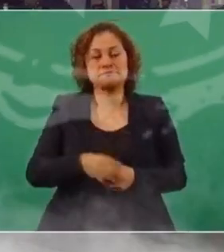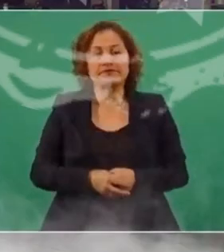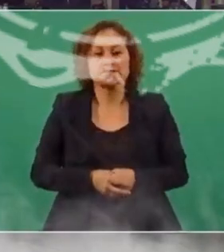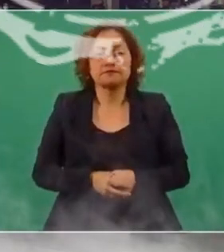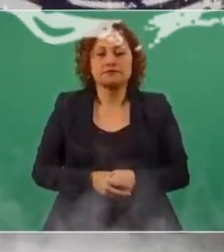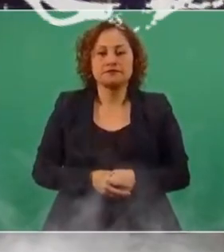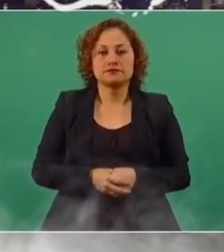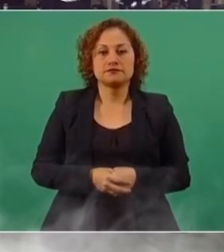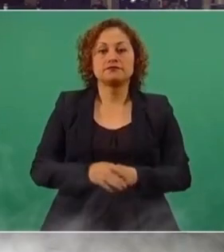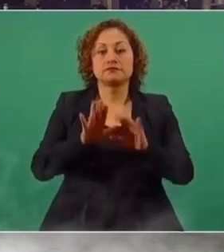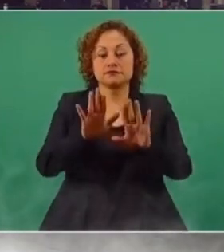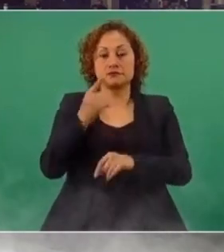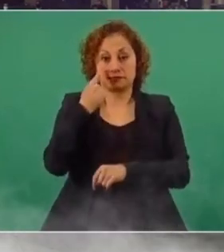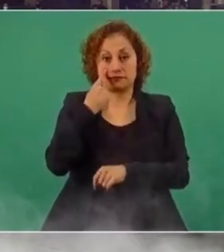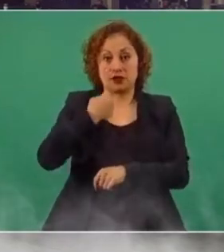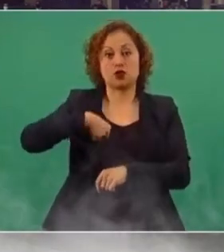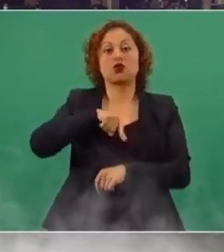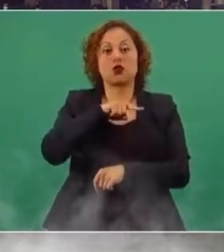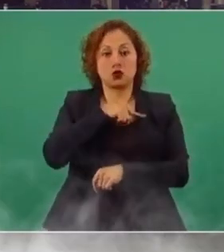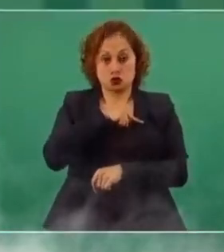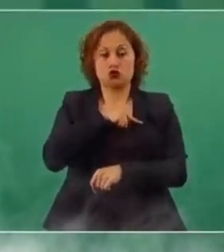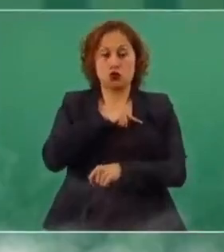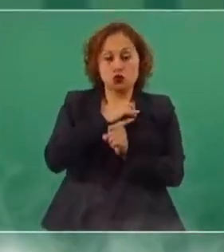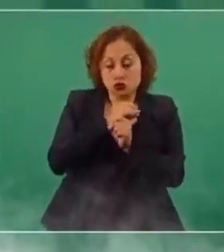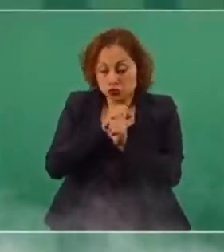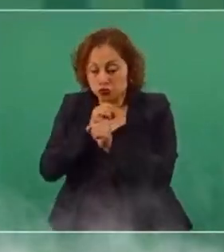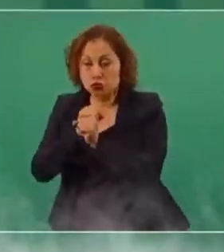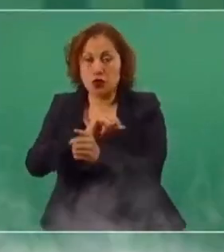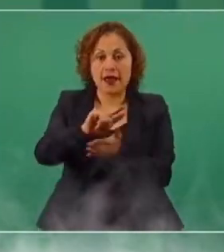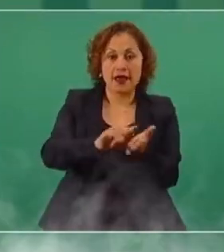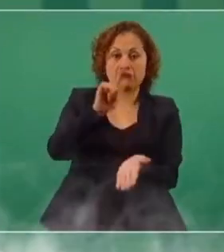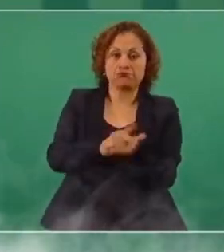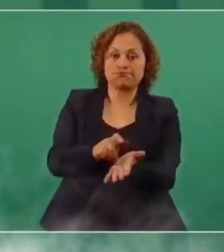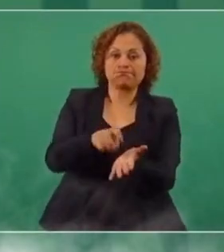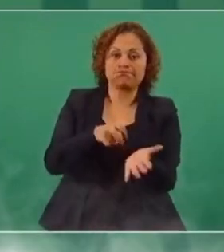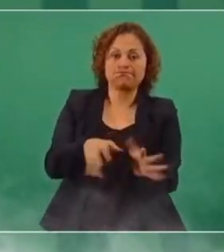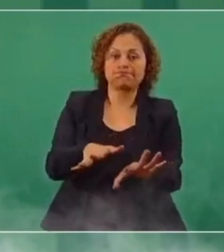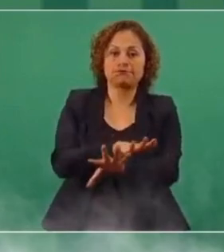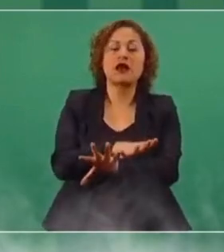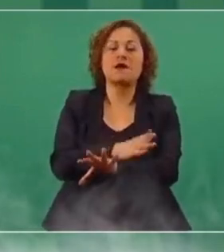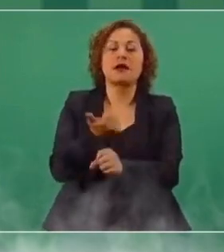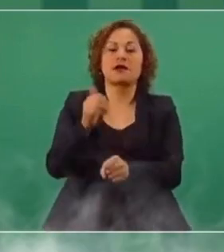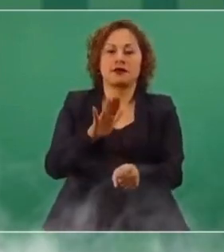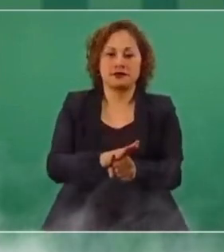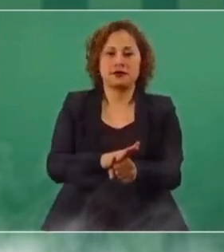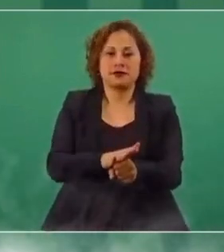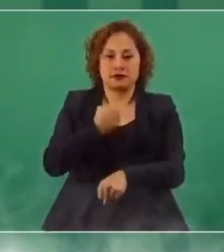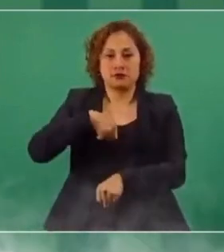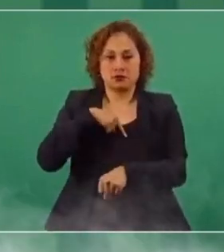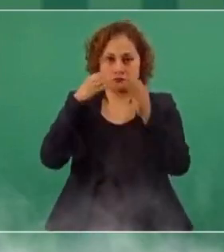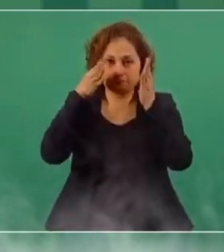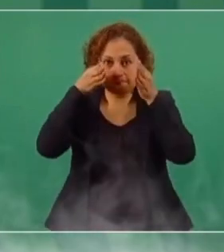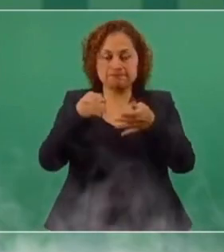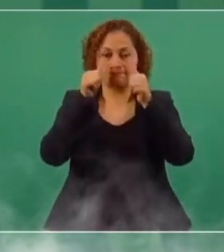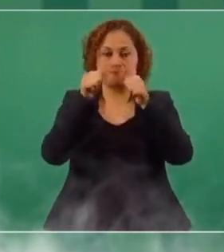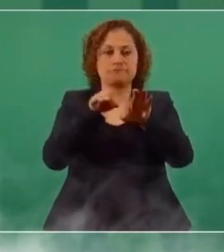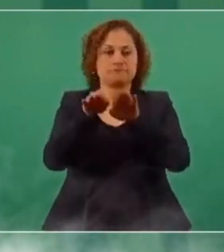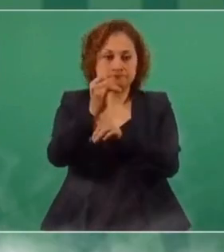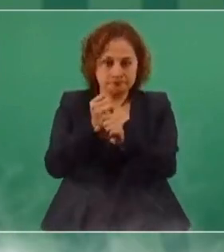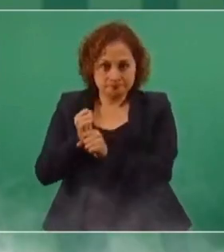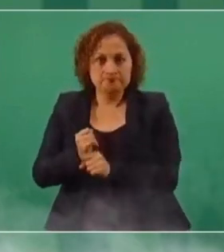Vamos a hacer una revisión, toda una reforma administrativa, ya lo anuncié, y vamos a trabajar en eso para